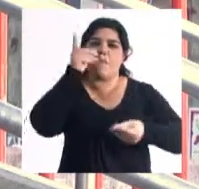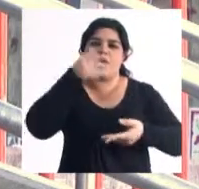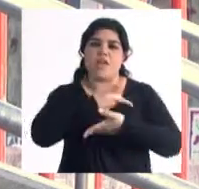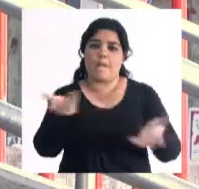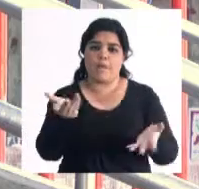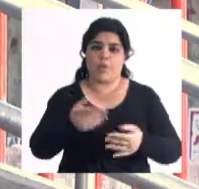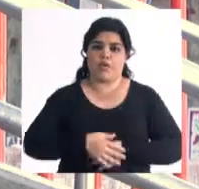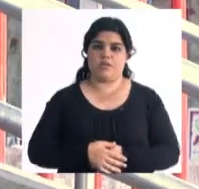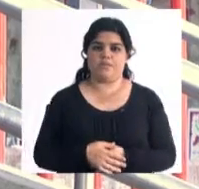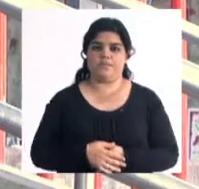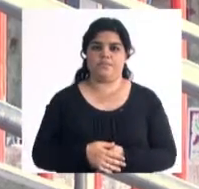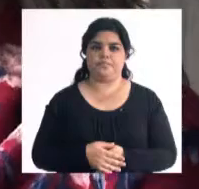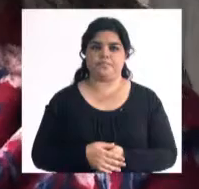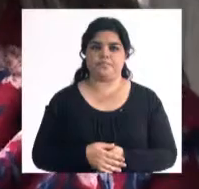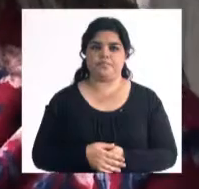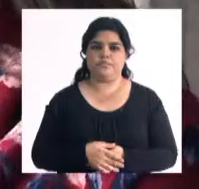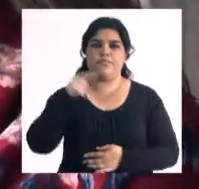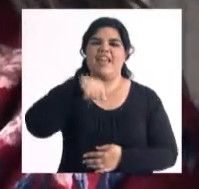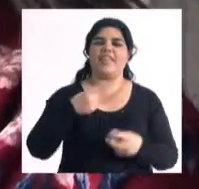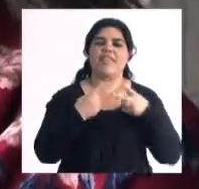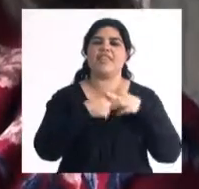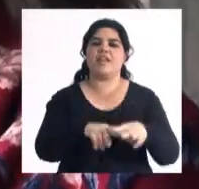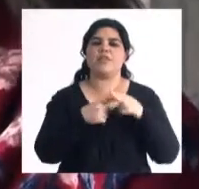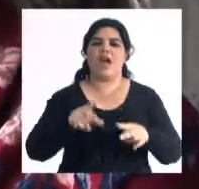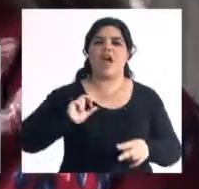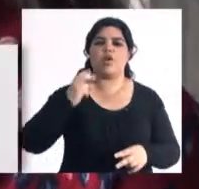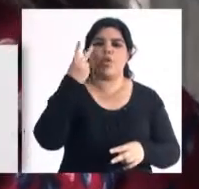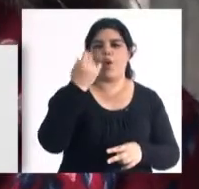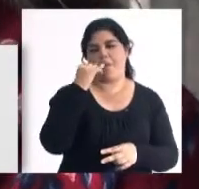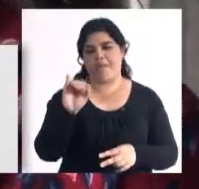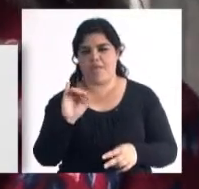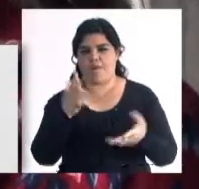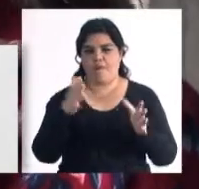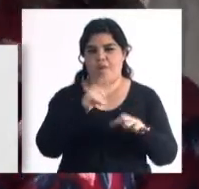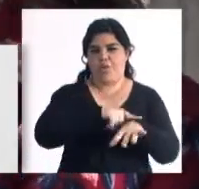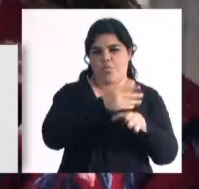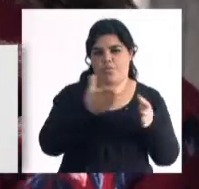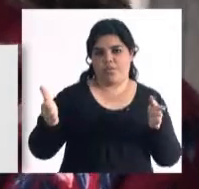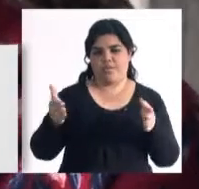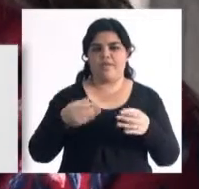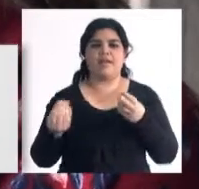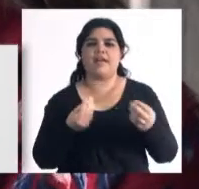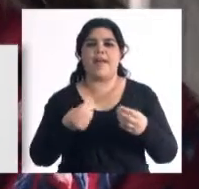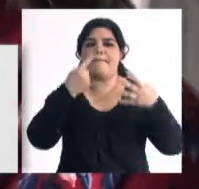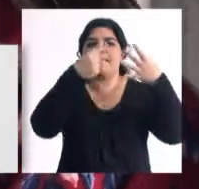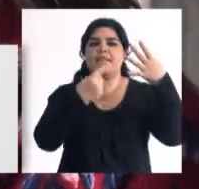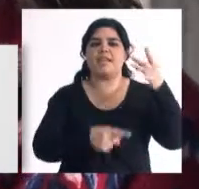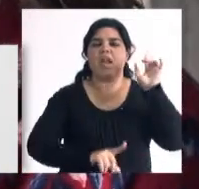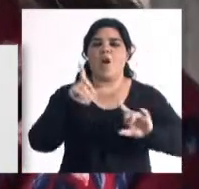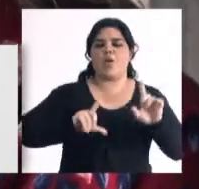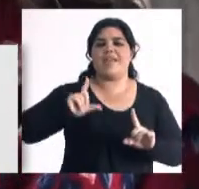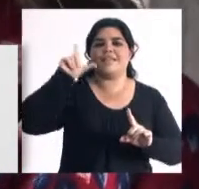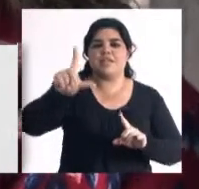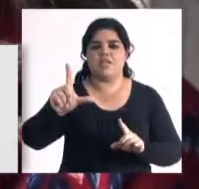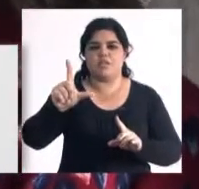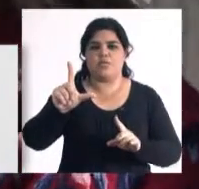Públicas. Es una Tecnicatura de dos años y medio, que está construida íntegramente con las materias de las Licenciaturas